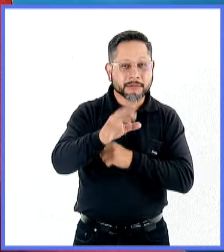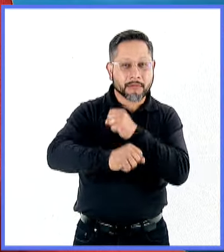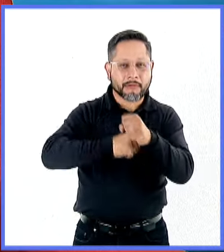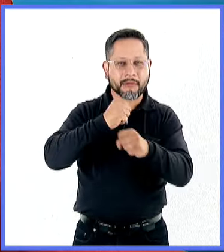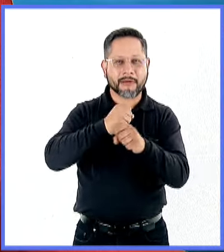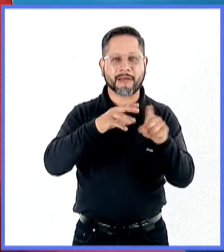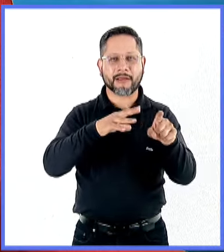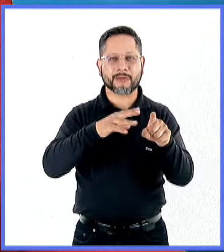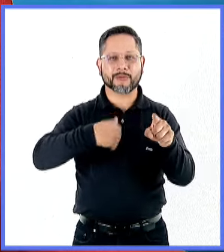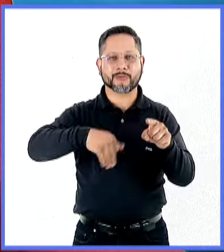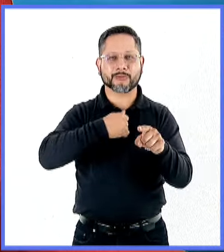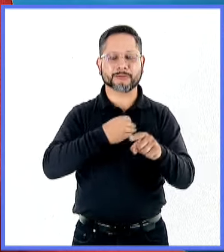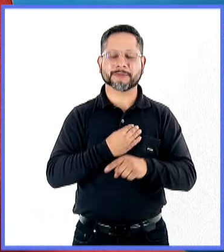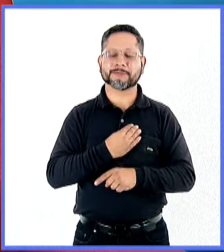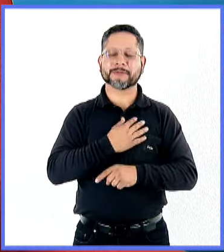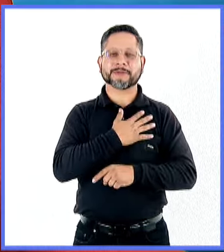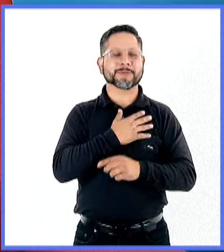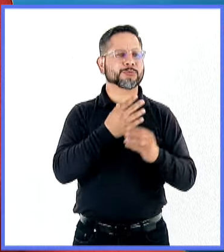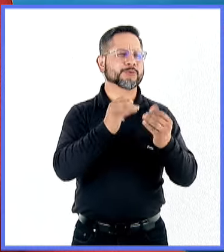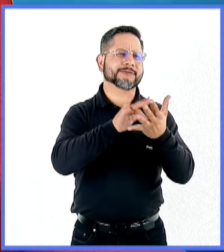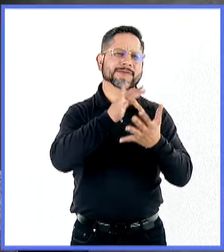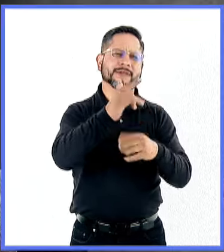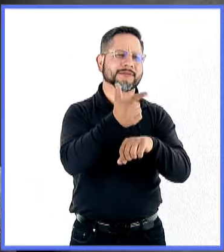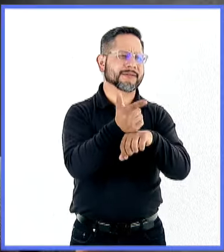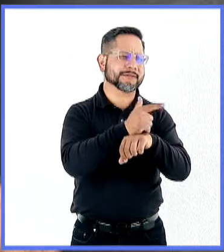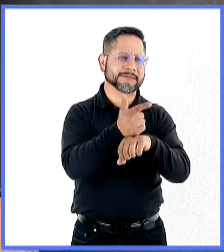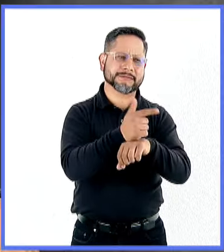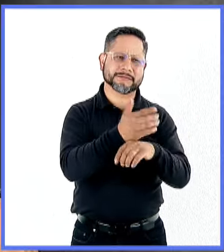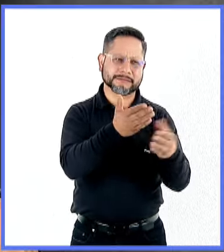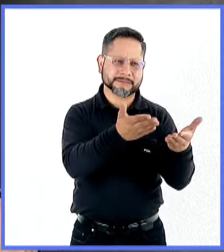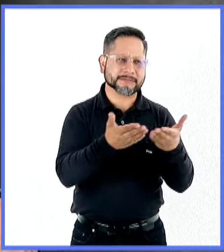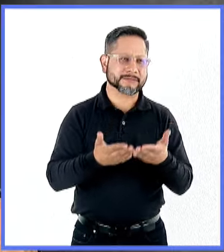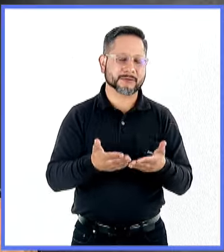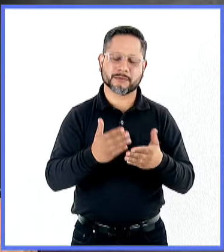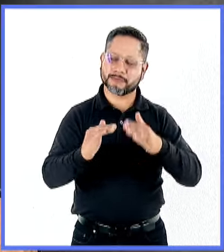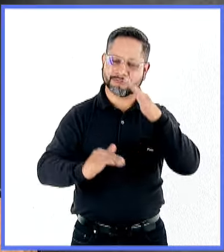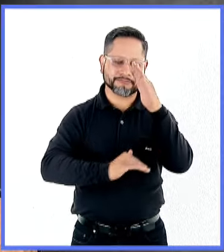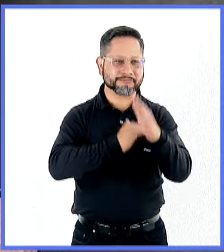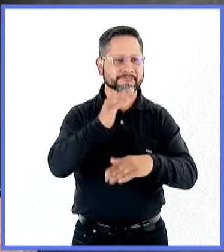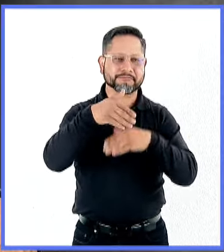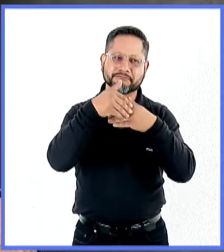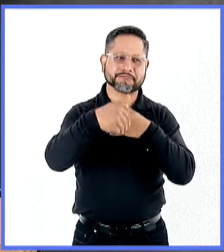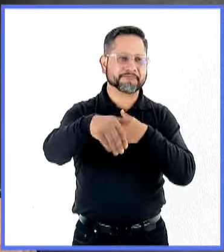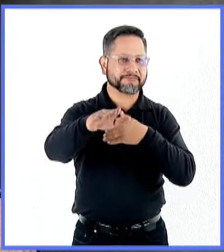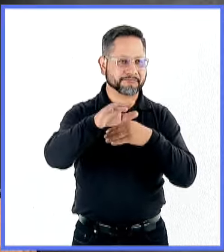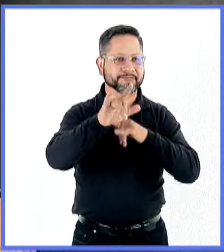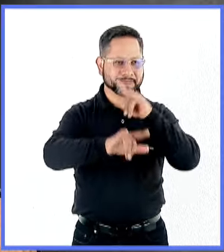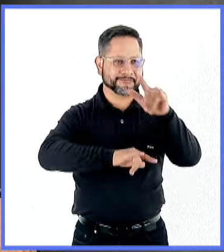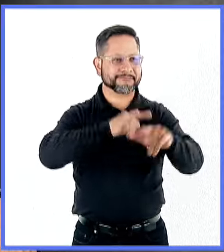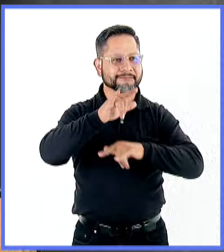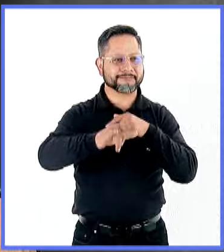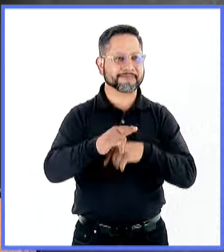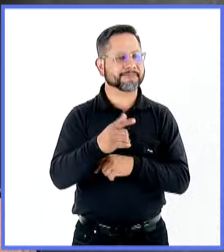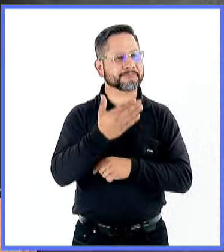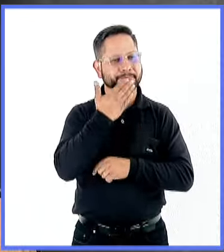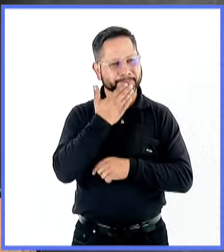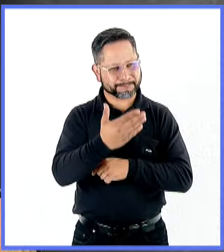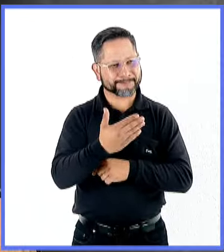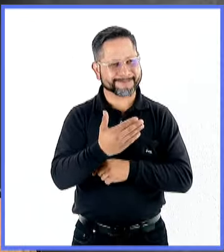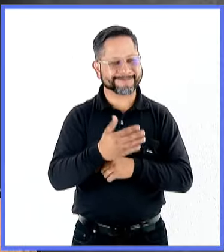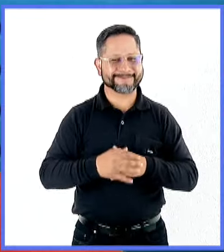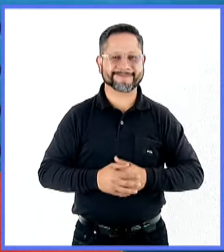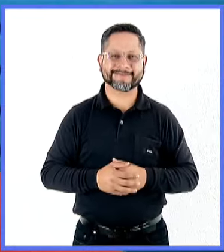que no queda más que disfrutar. Muchísimas gracias, licenciado Fernando Macotela. por la invitación. Y mucho éxito en los siguientes días de feria. Muy buena semana. Gracias,